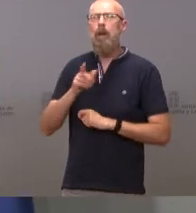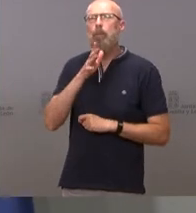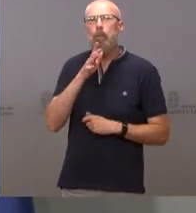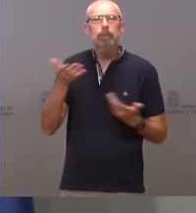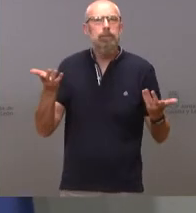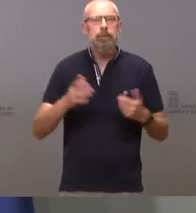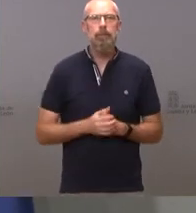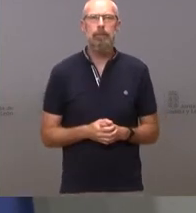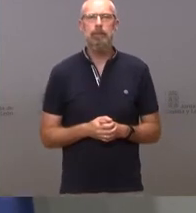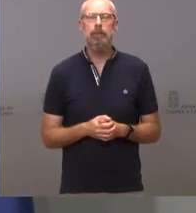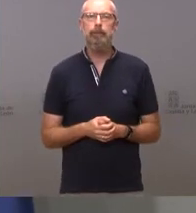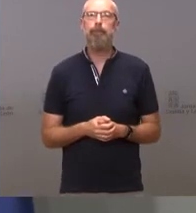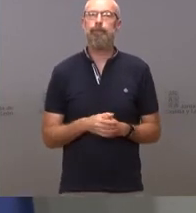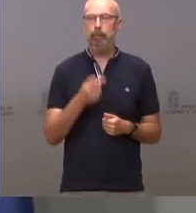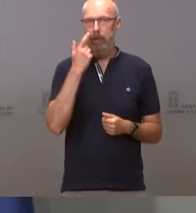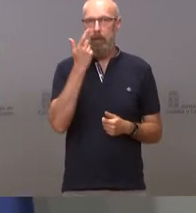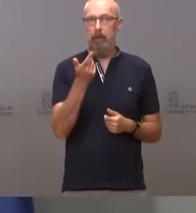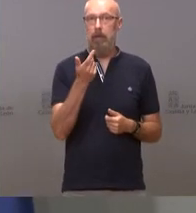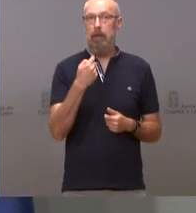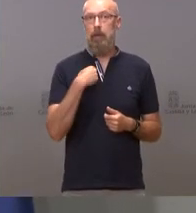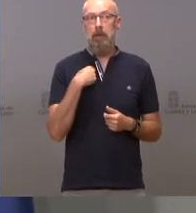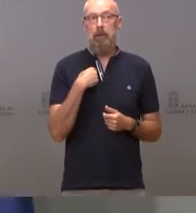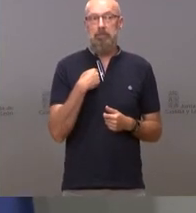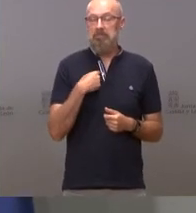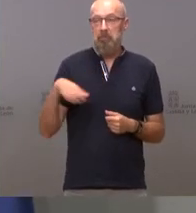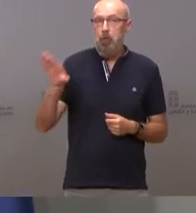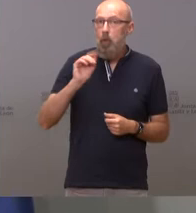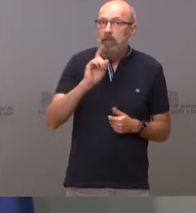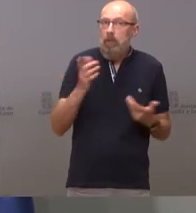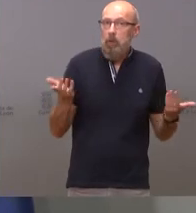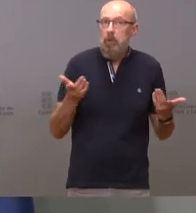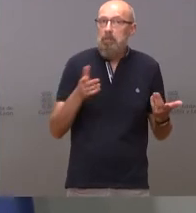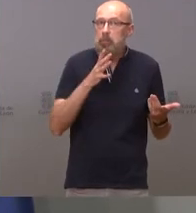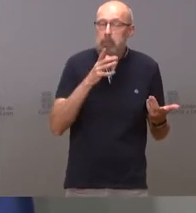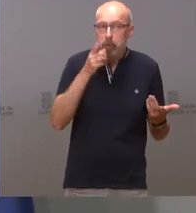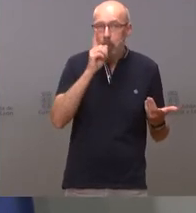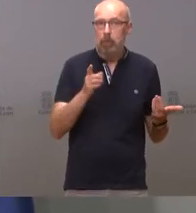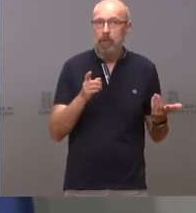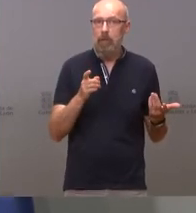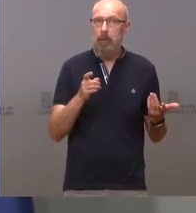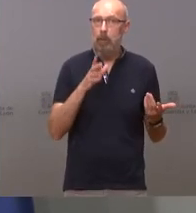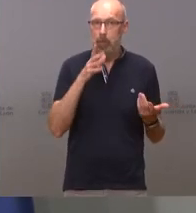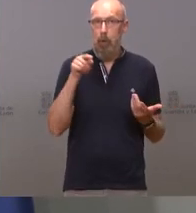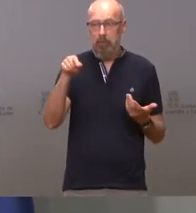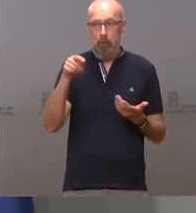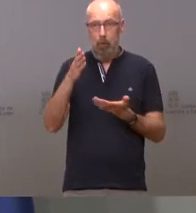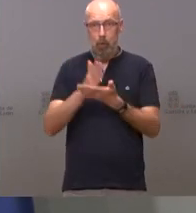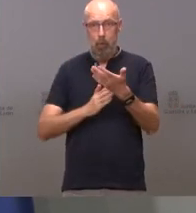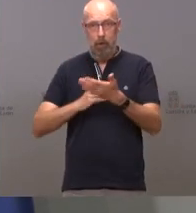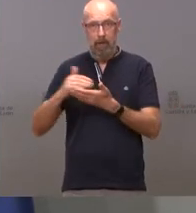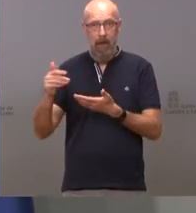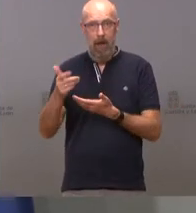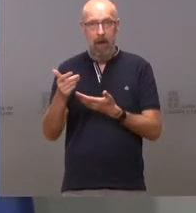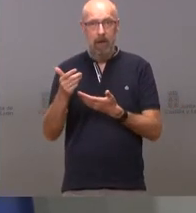decirle que para mí resulta incomprensible sobre todo para una comunidad que publica las